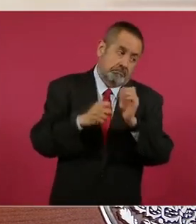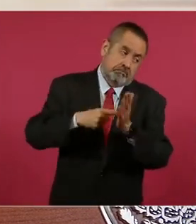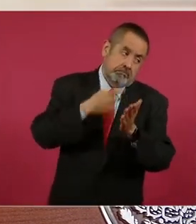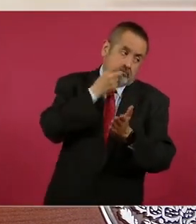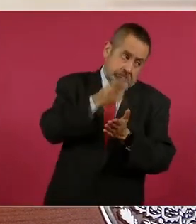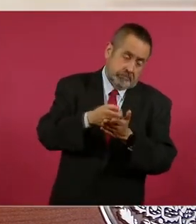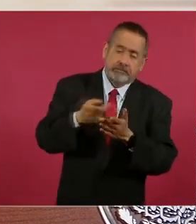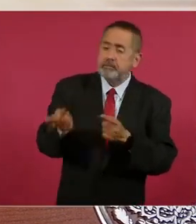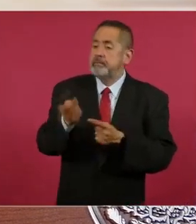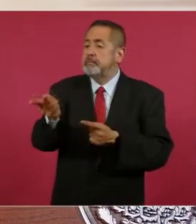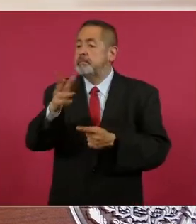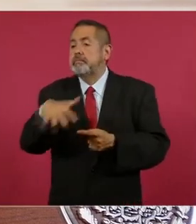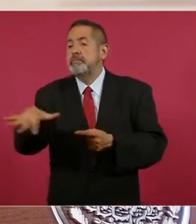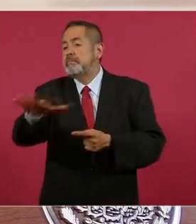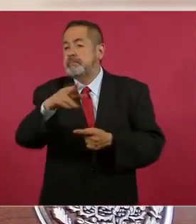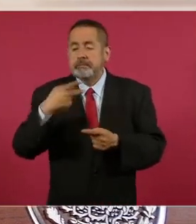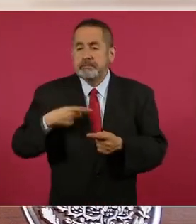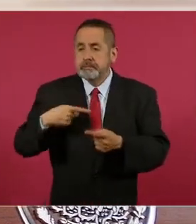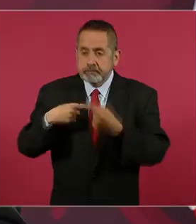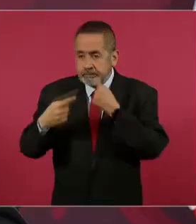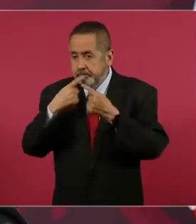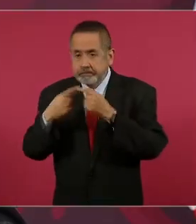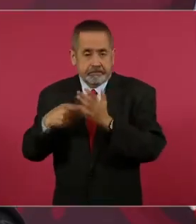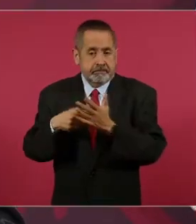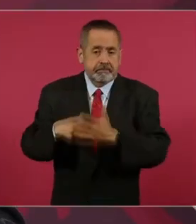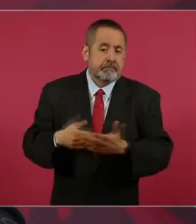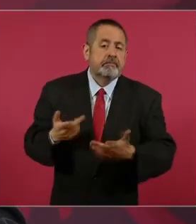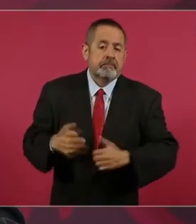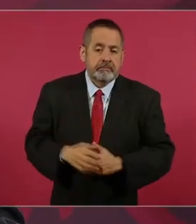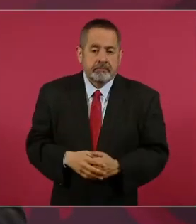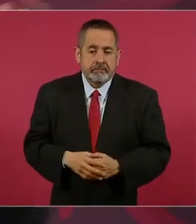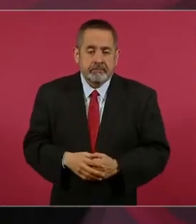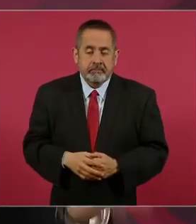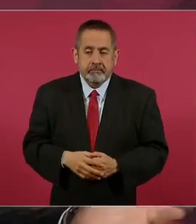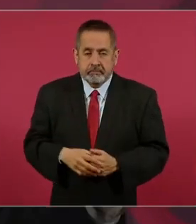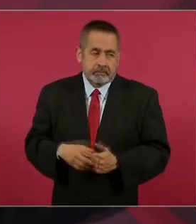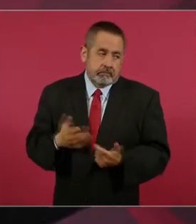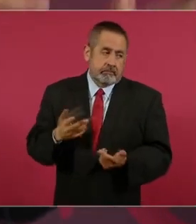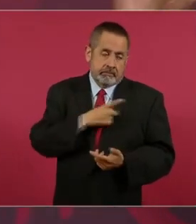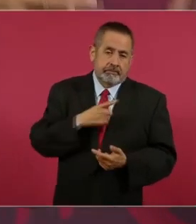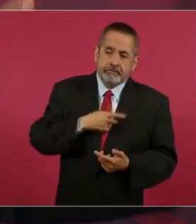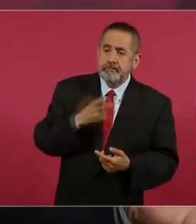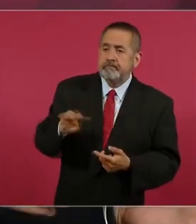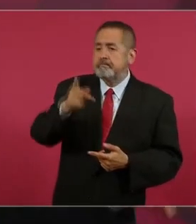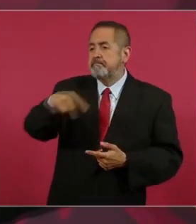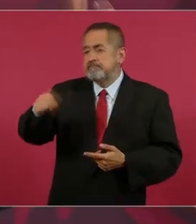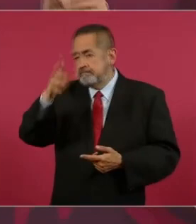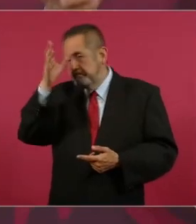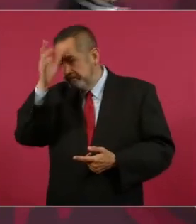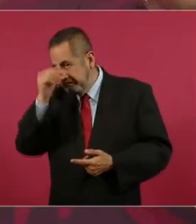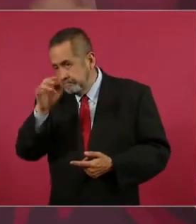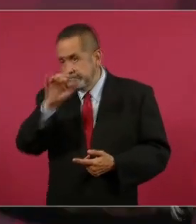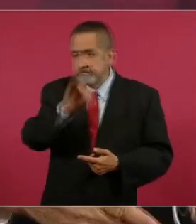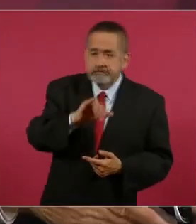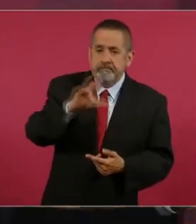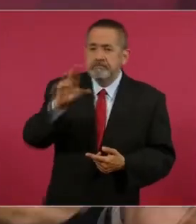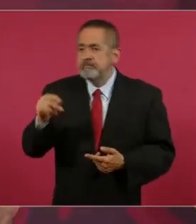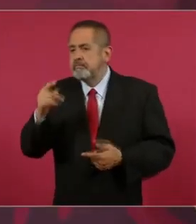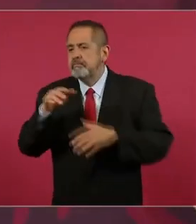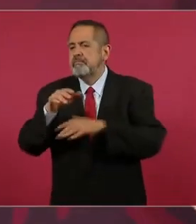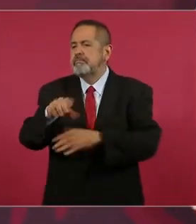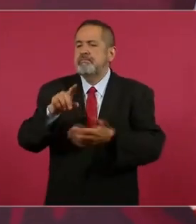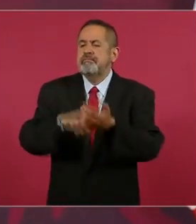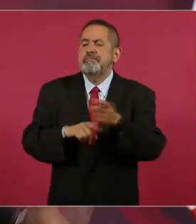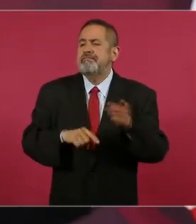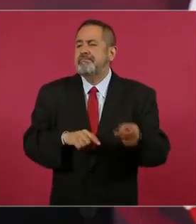conformidad con el marco legal, para ver si están de acuerdo en que se privatice